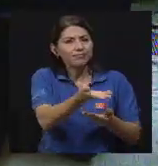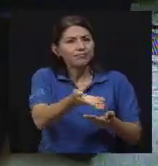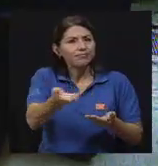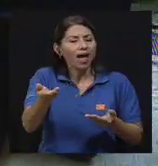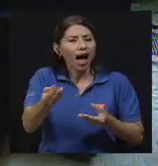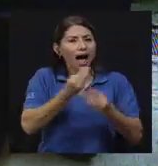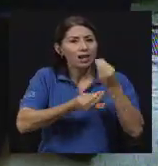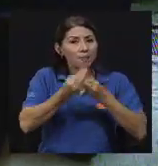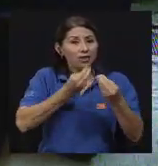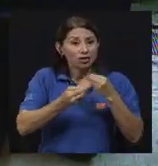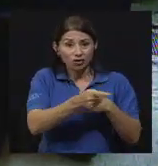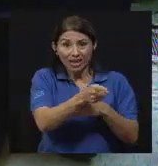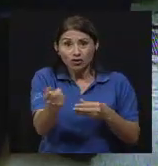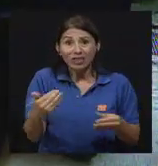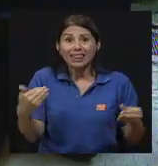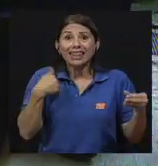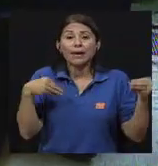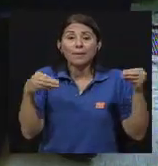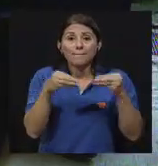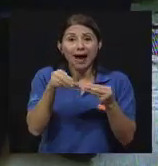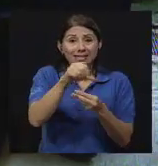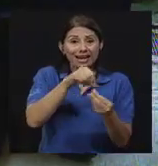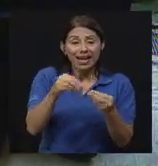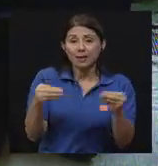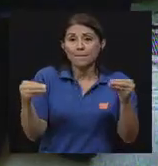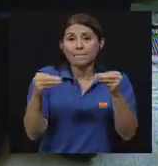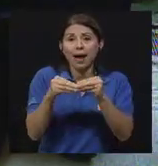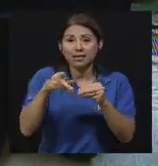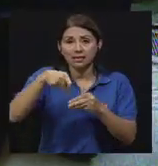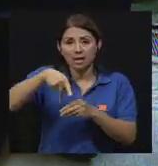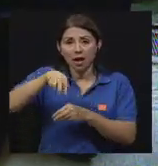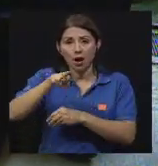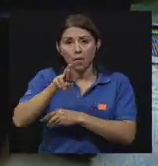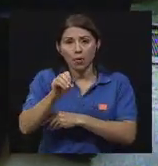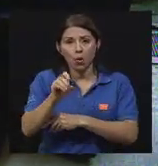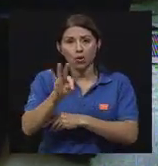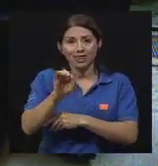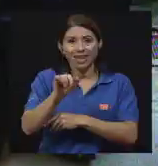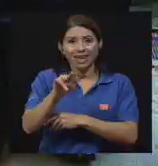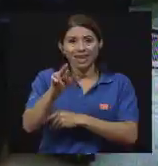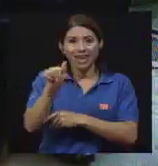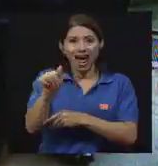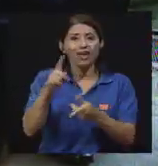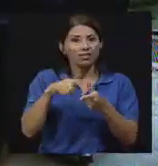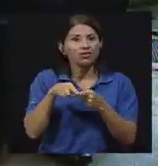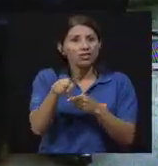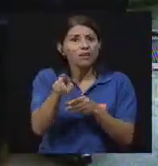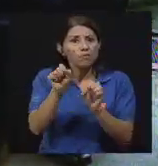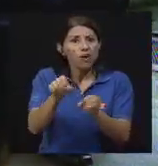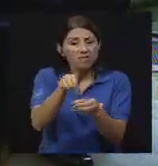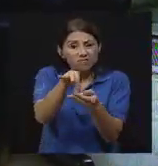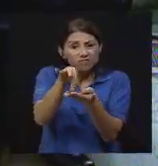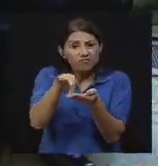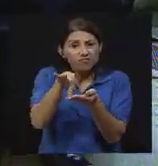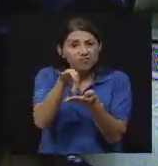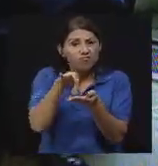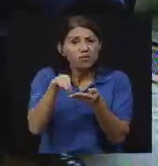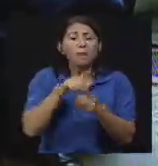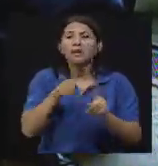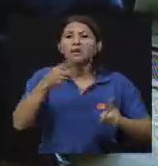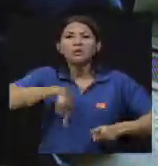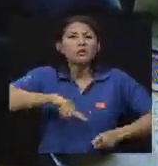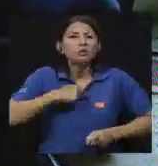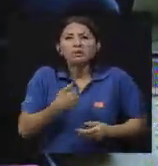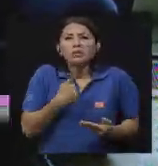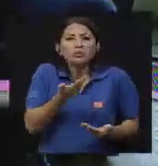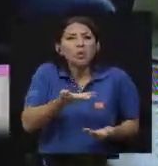cantidad de proteína y mayor cantidad de grasa son los que estos organismos prefieren. Pero en nuestra alacena, ¿cuáles